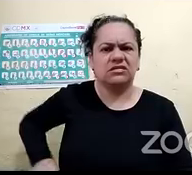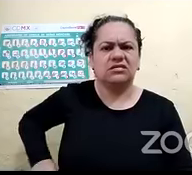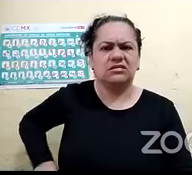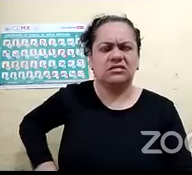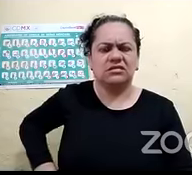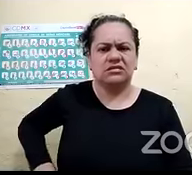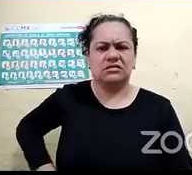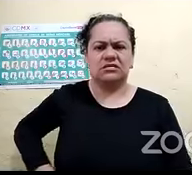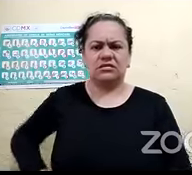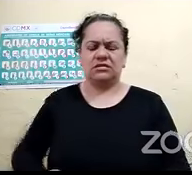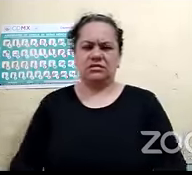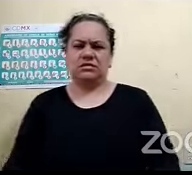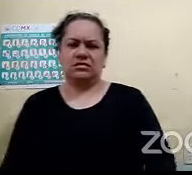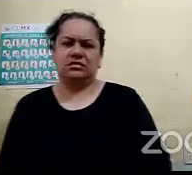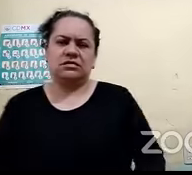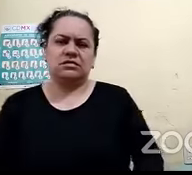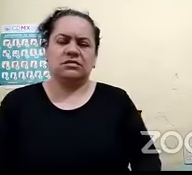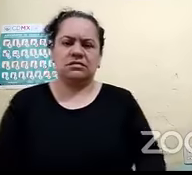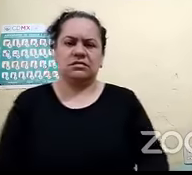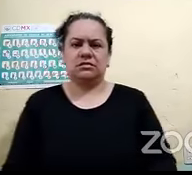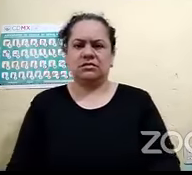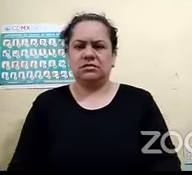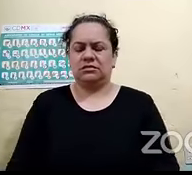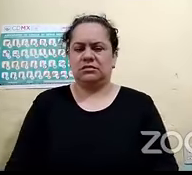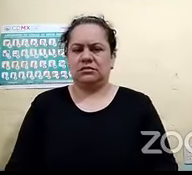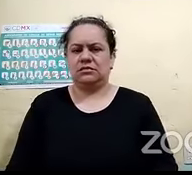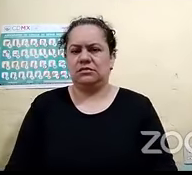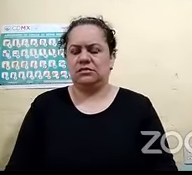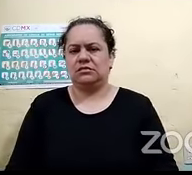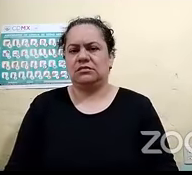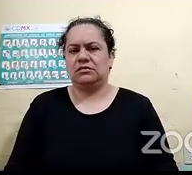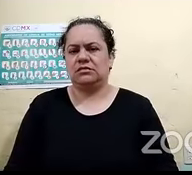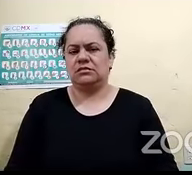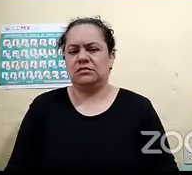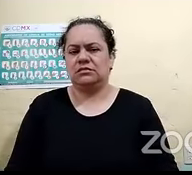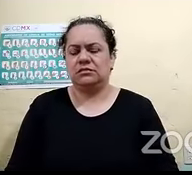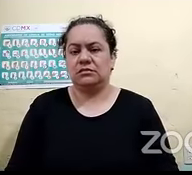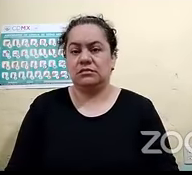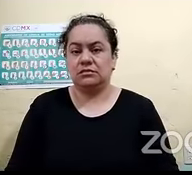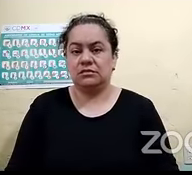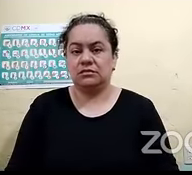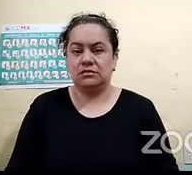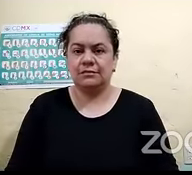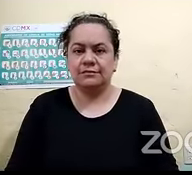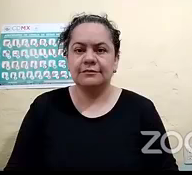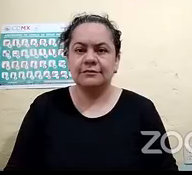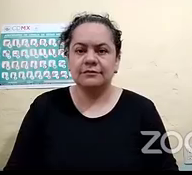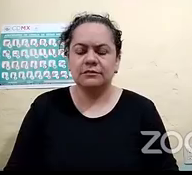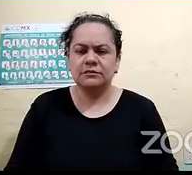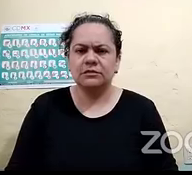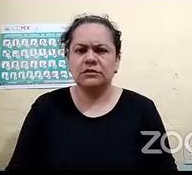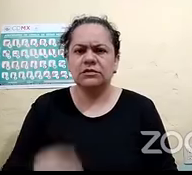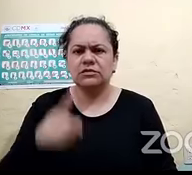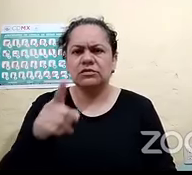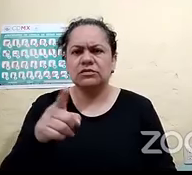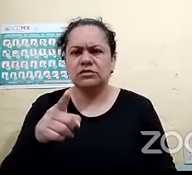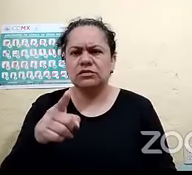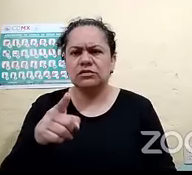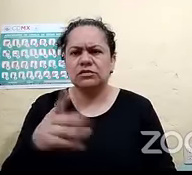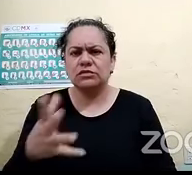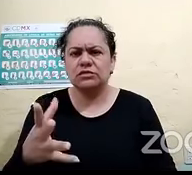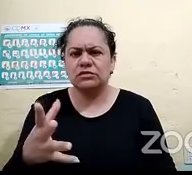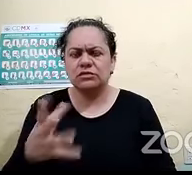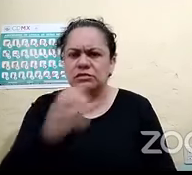para que podamos tener una cierta orientación para dónde